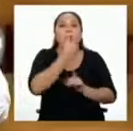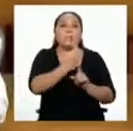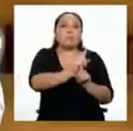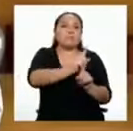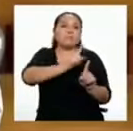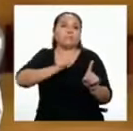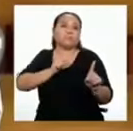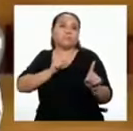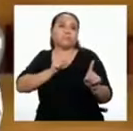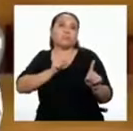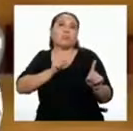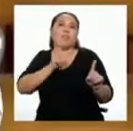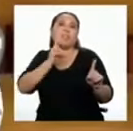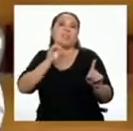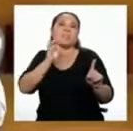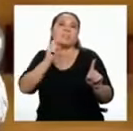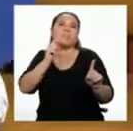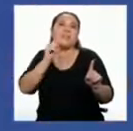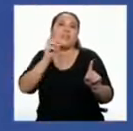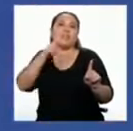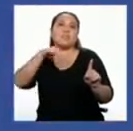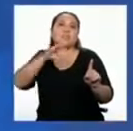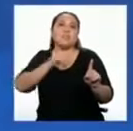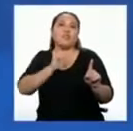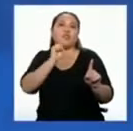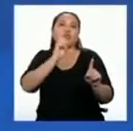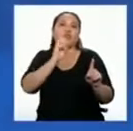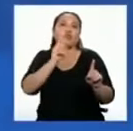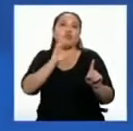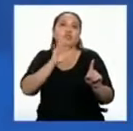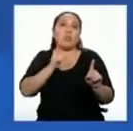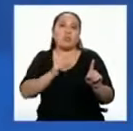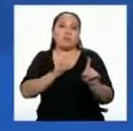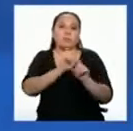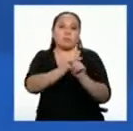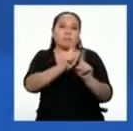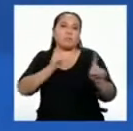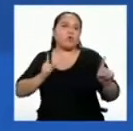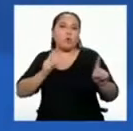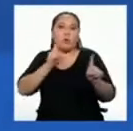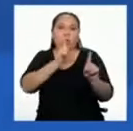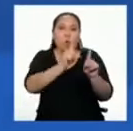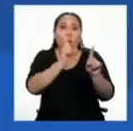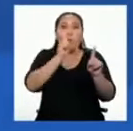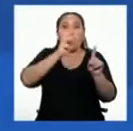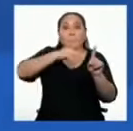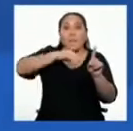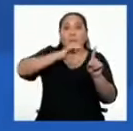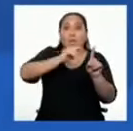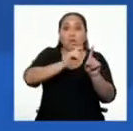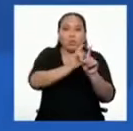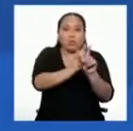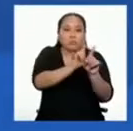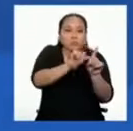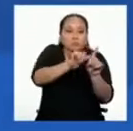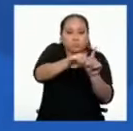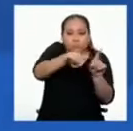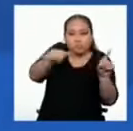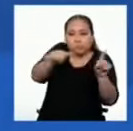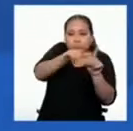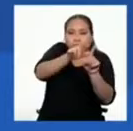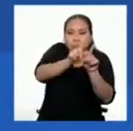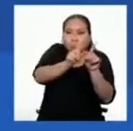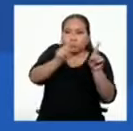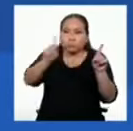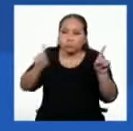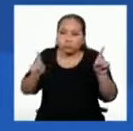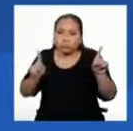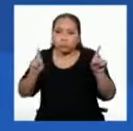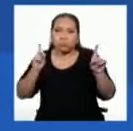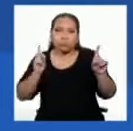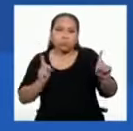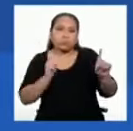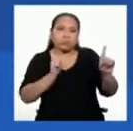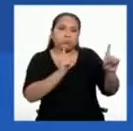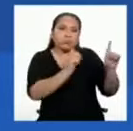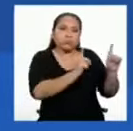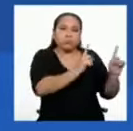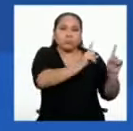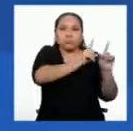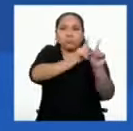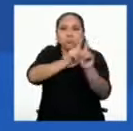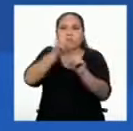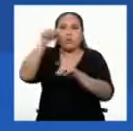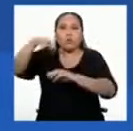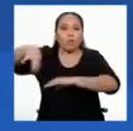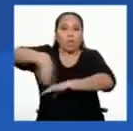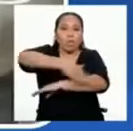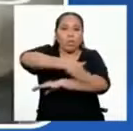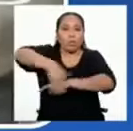social, es decir, mantener una distancia de un metro o más entre las personas cuando transitan en los espacios públicos.